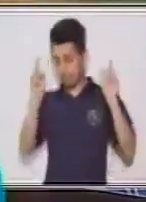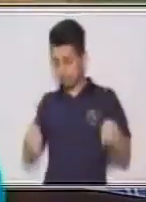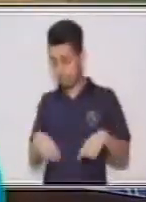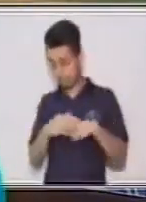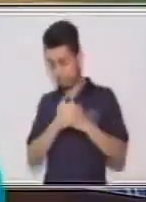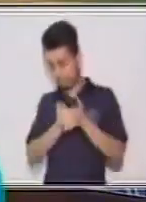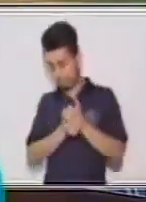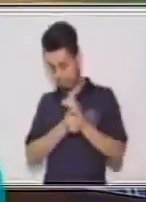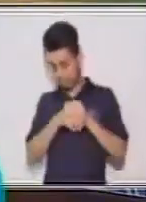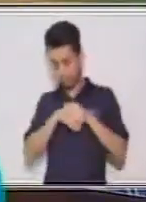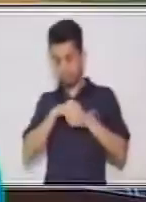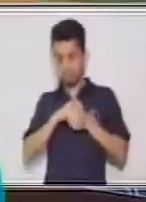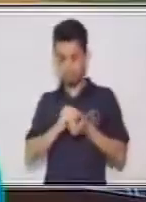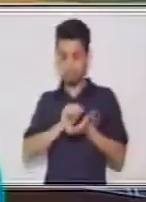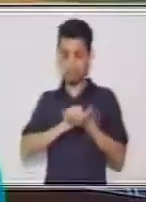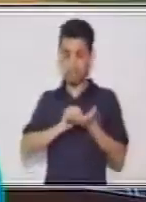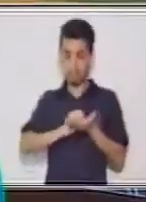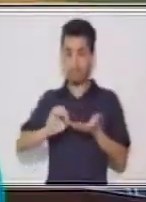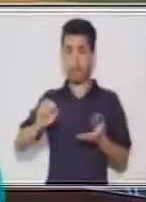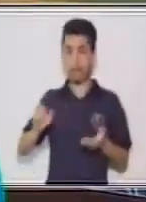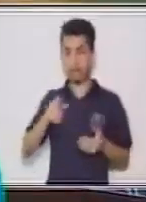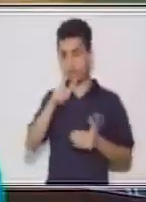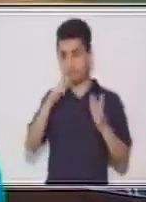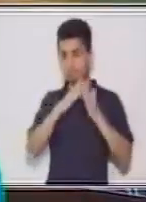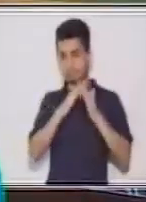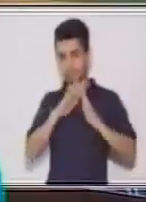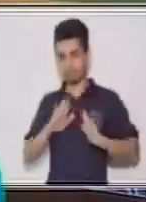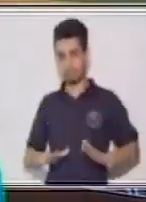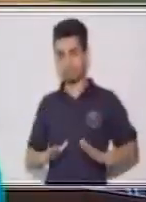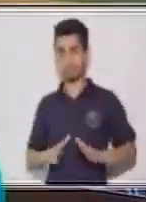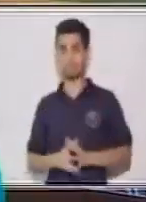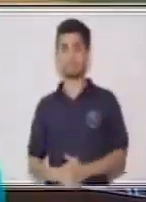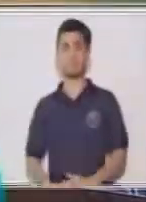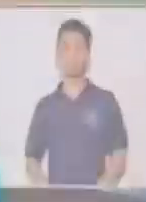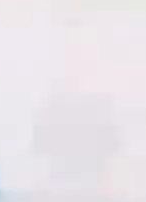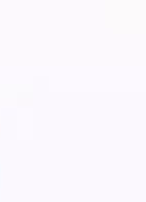manos con suficiente agua y jabón. Y quédate en casa. ¡Gracias! ¡Gracias! ¡Gracias!